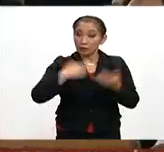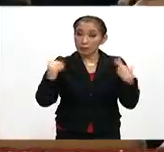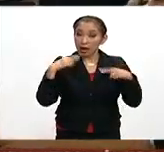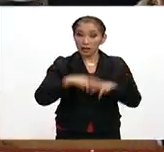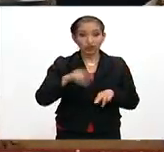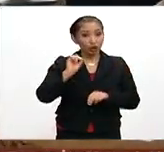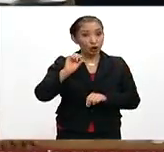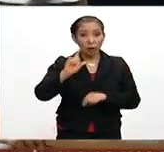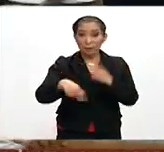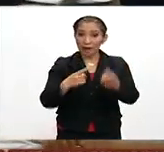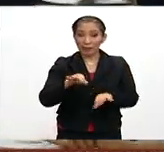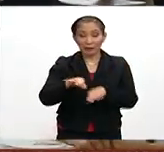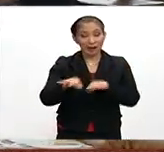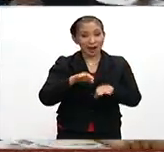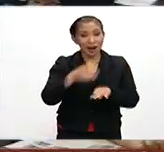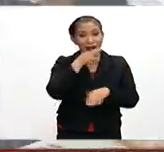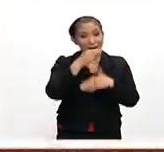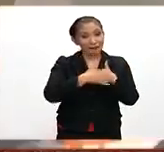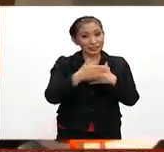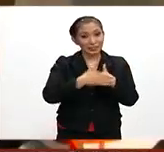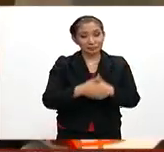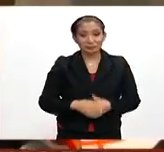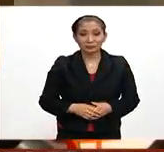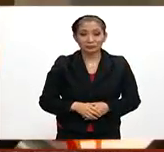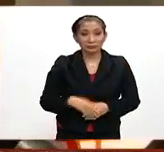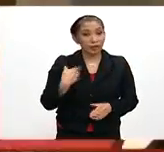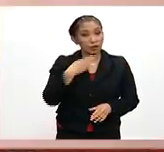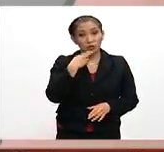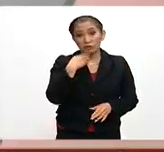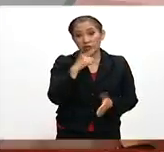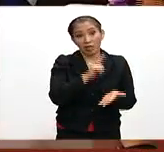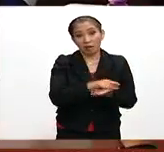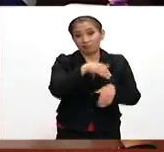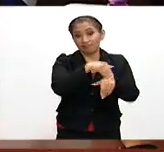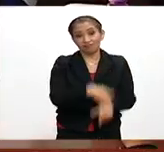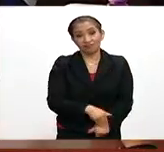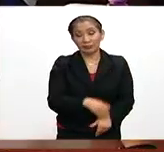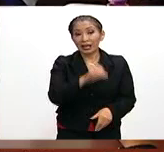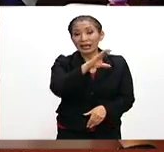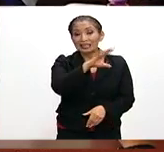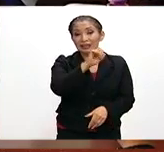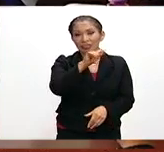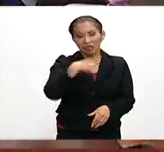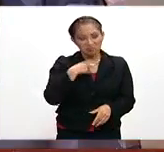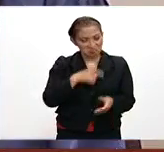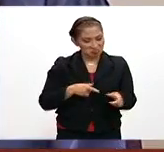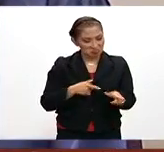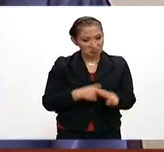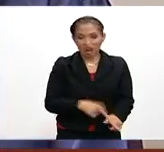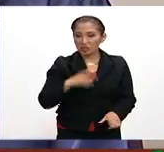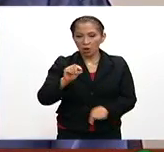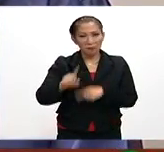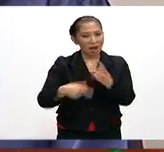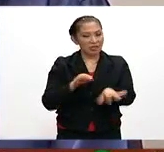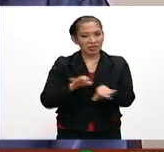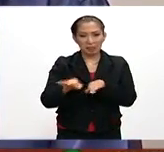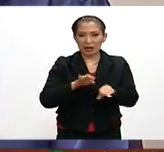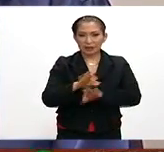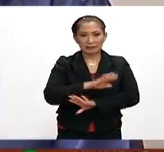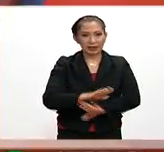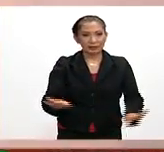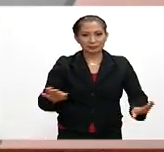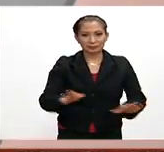los maestros que falten, advierte. Esta la aplicación de la ley. La CENTE ratifica que no regresará a las